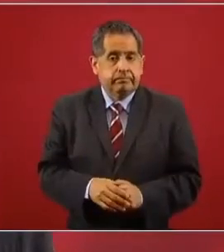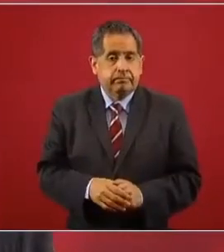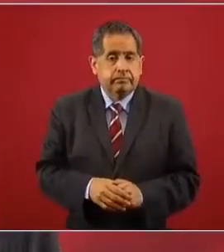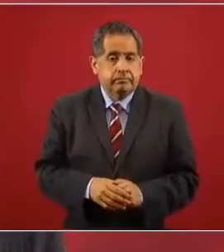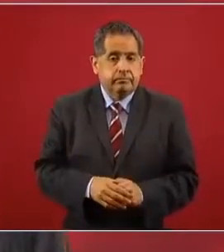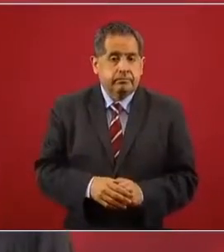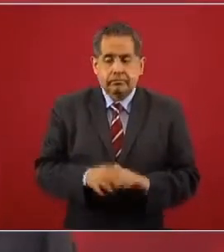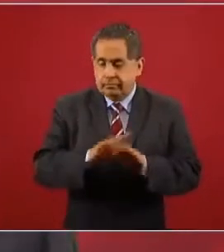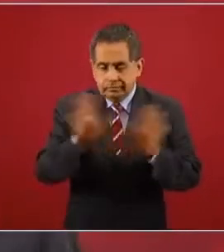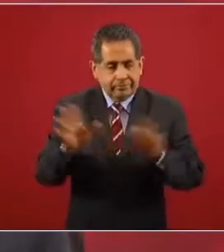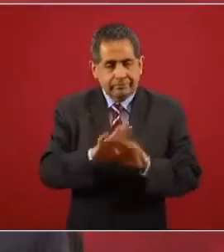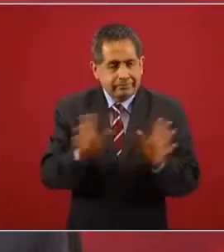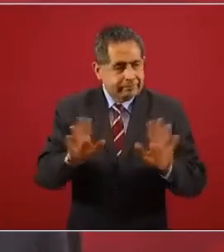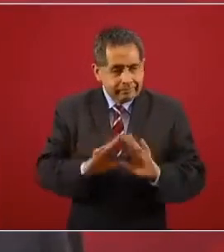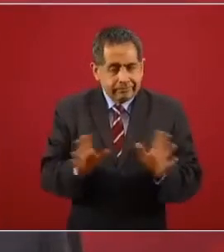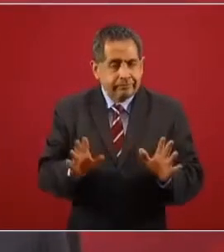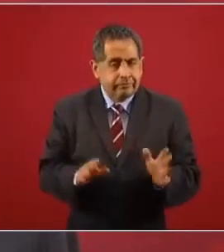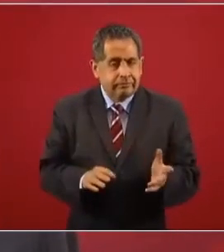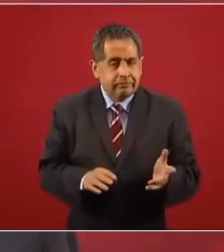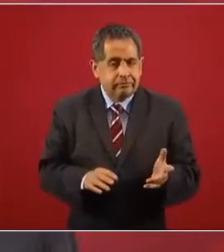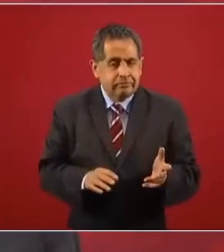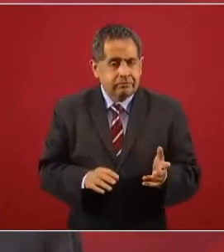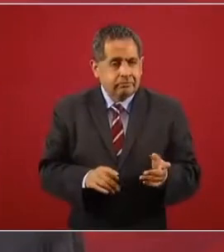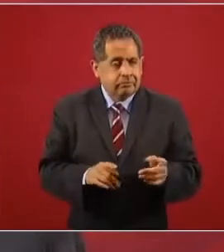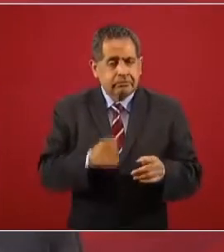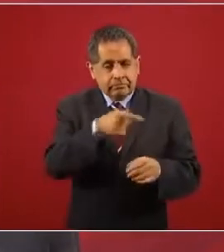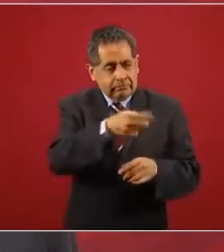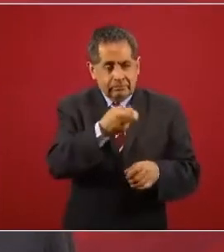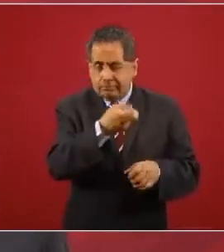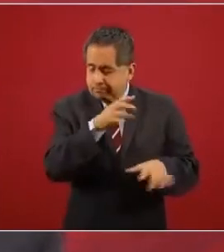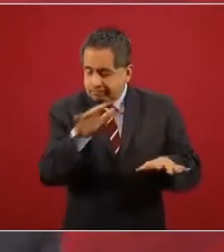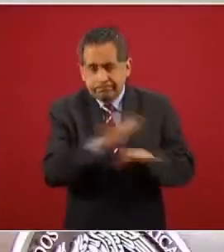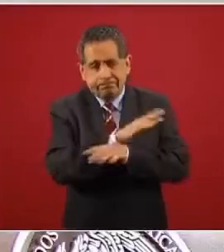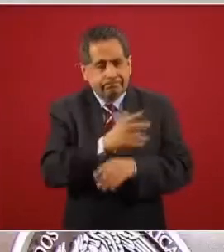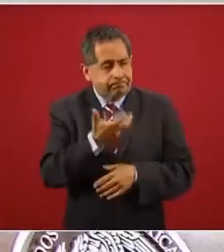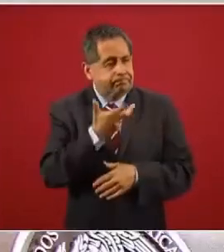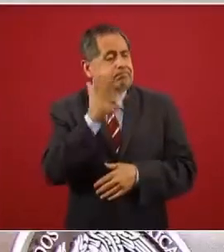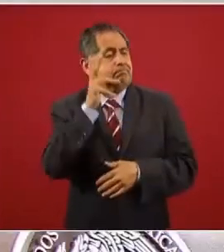Ya que no les extrañe, ya esto ya cambió.